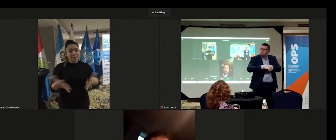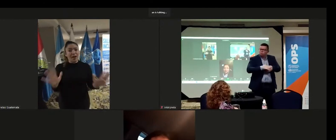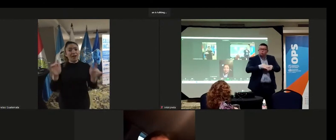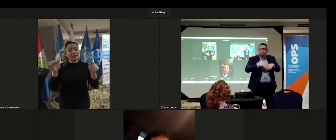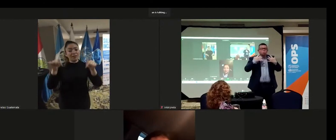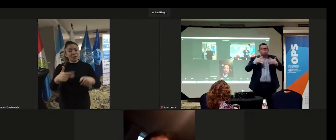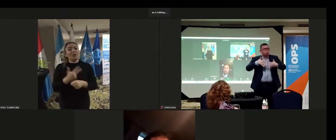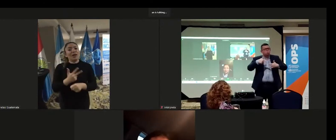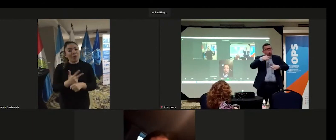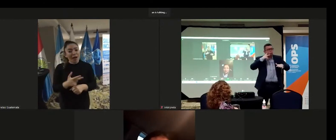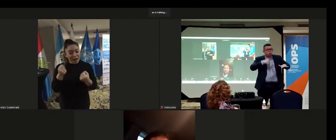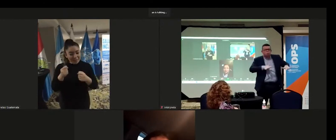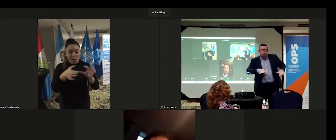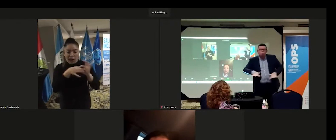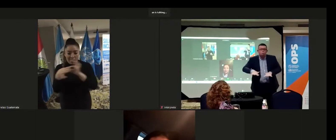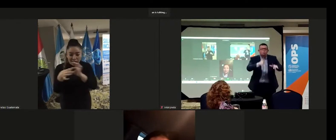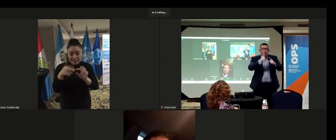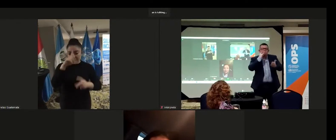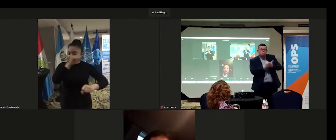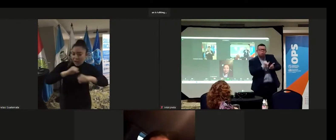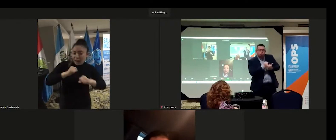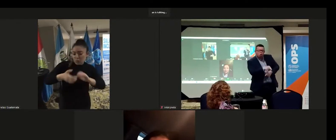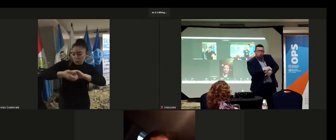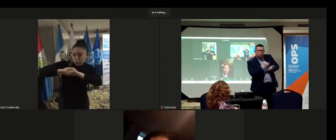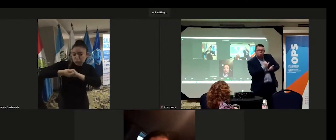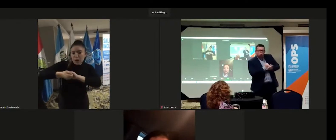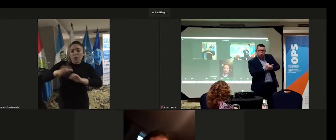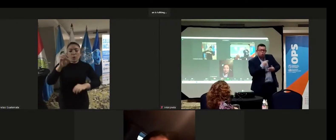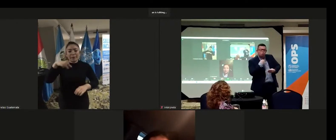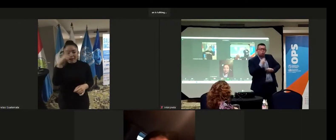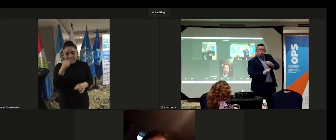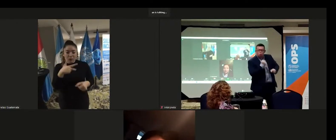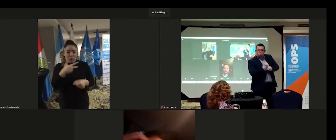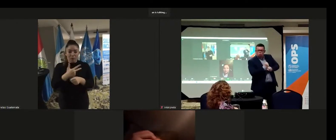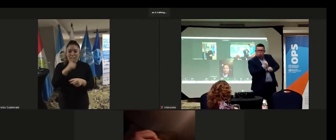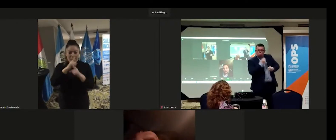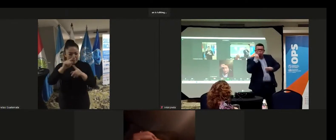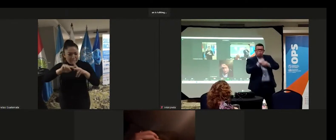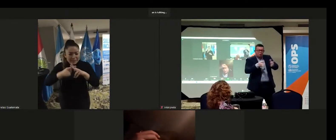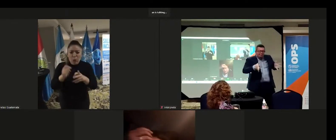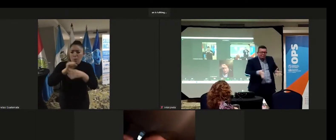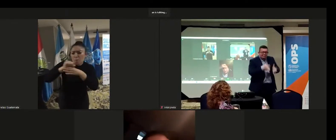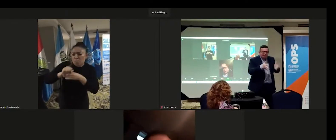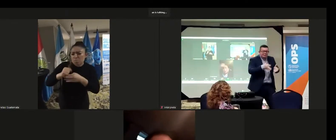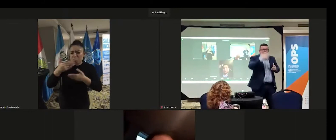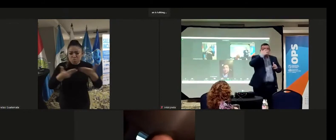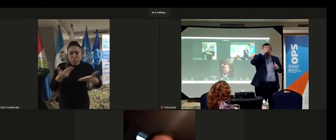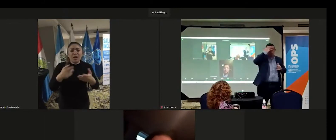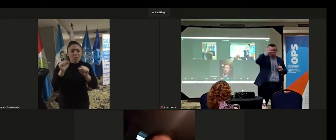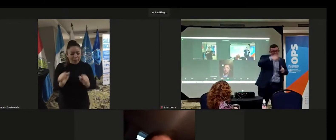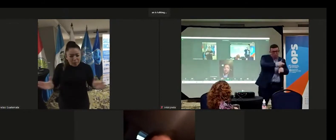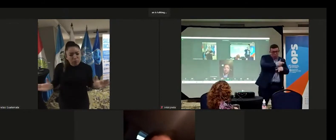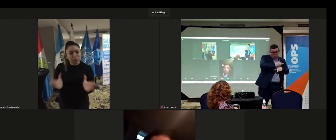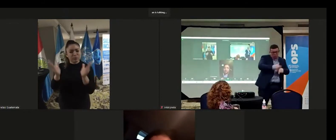en Guatemala, haciendo alianzas, trabajando de la mano con OPS Guatemala, comenzando con pilotos importantes, con protocolos para impulsar